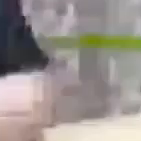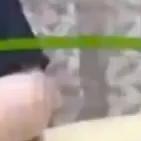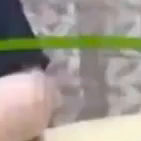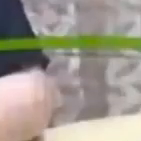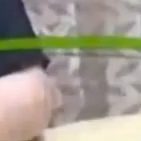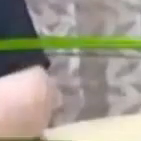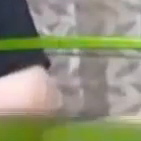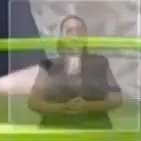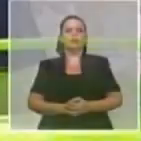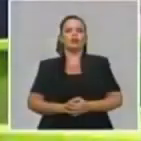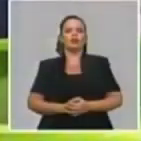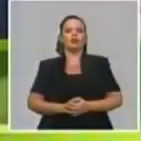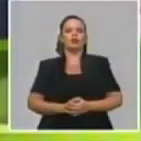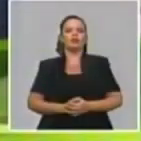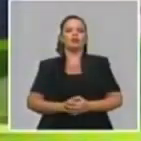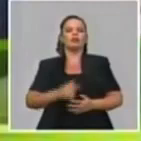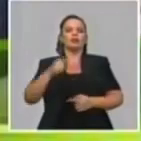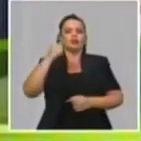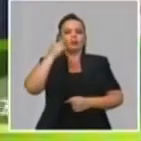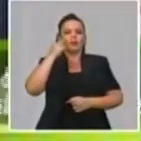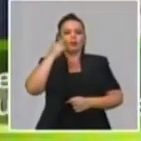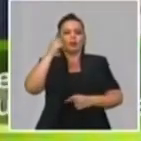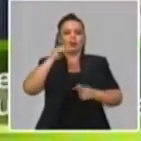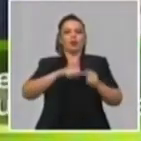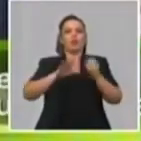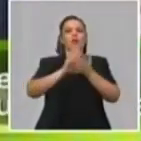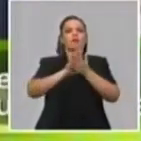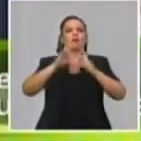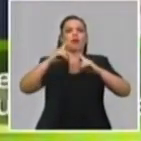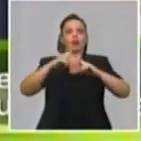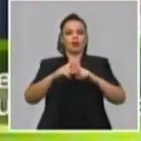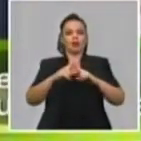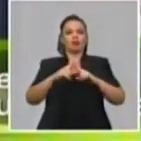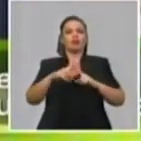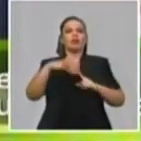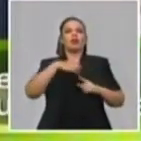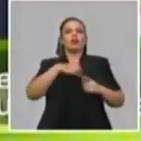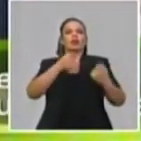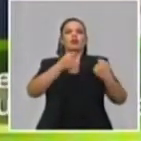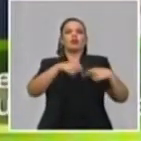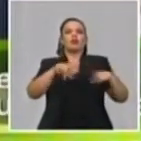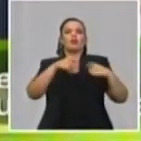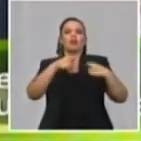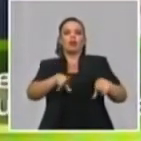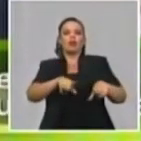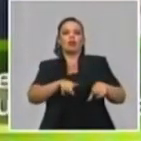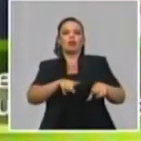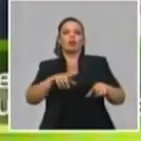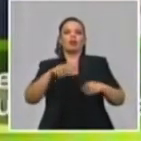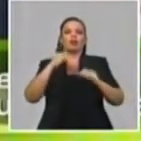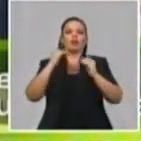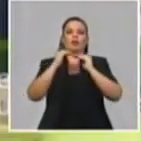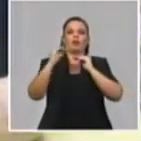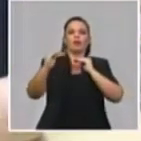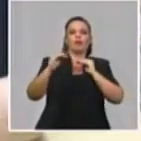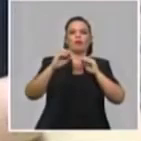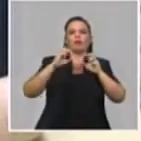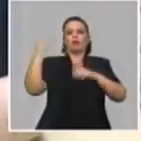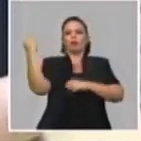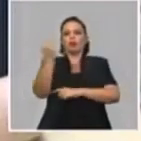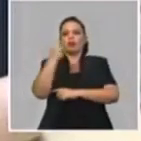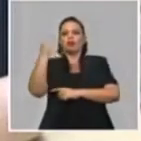La sucursal Cines Matanzas ya ha realizado sus ventas a través de la plataforma internacional y con una tienda